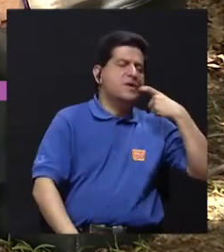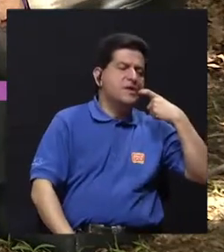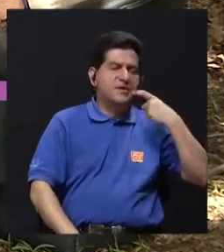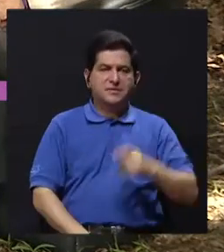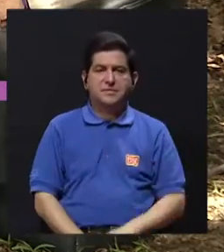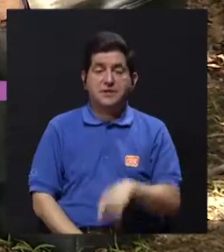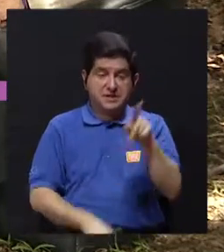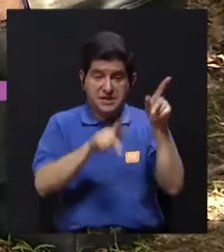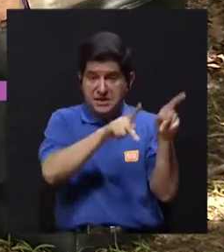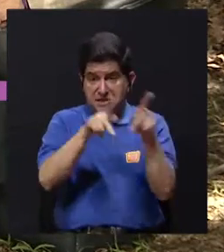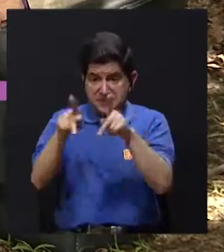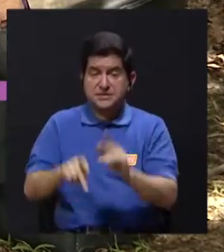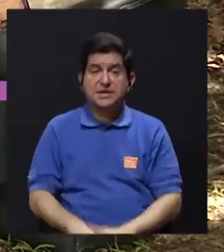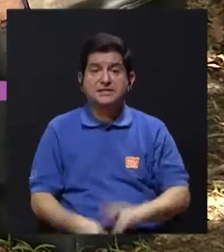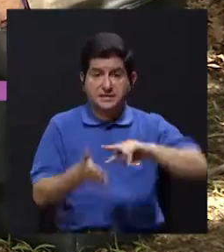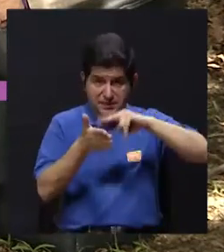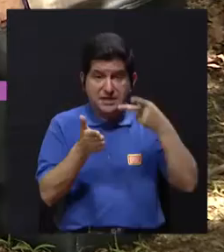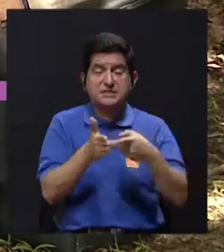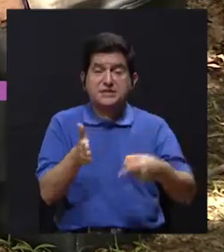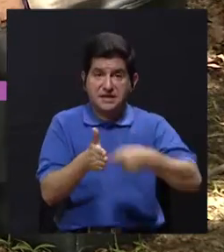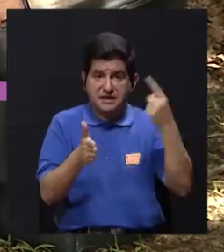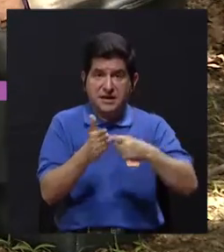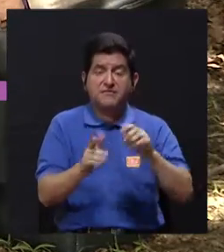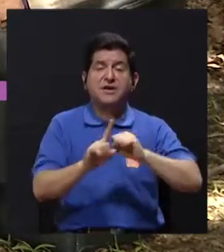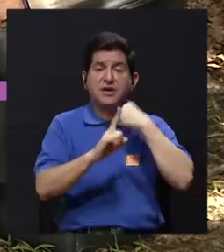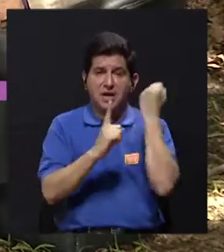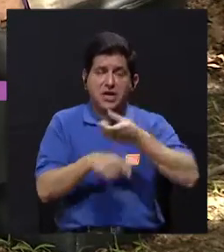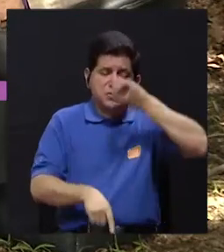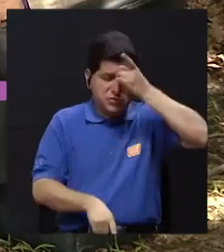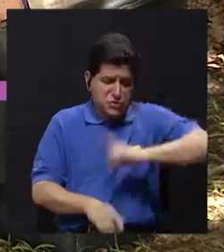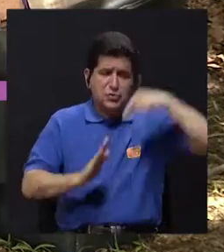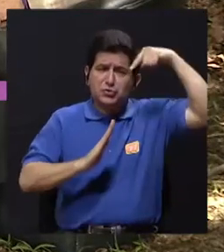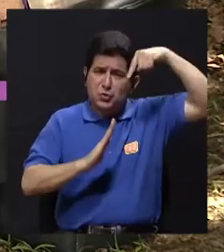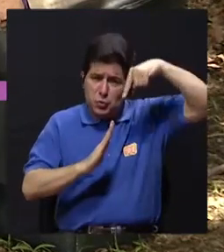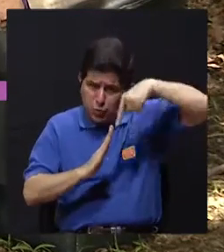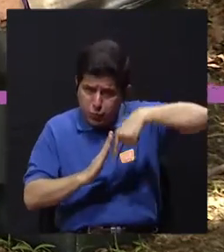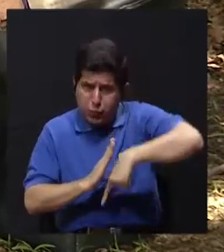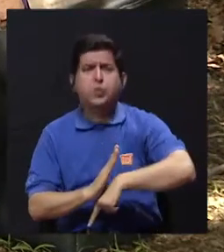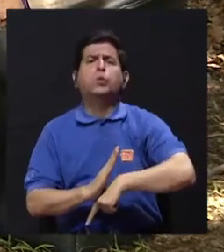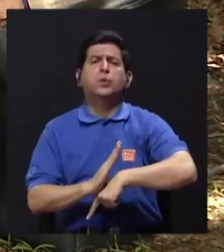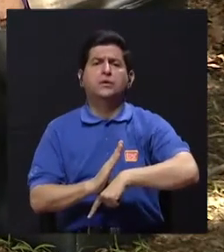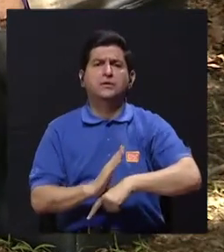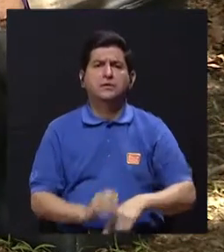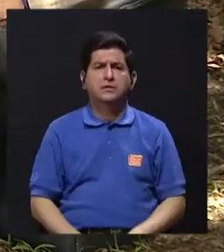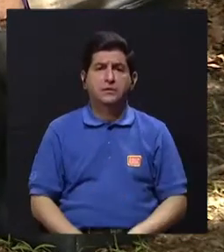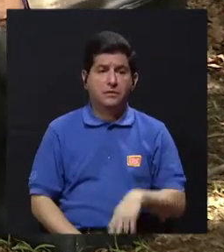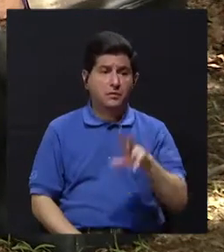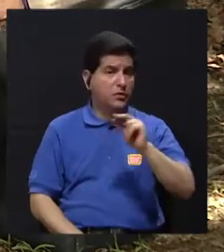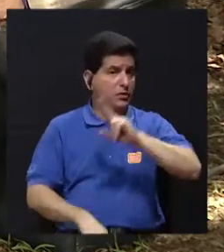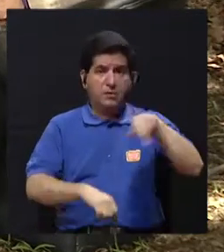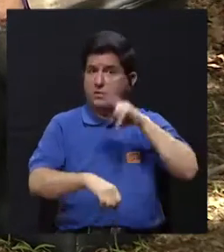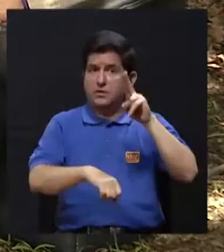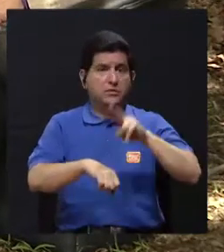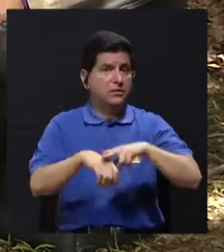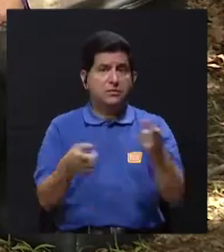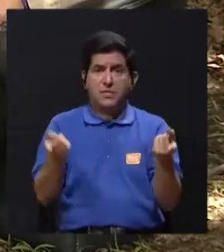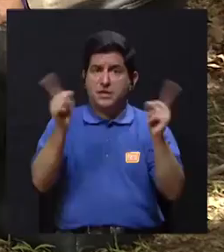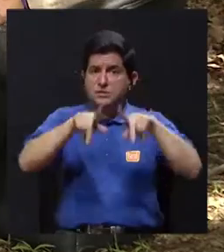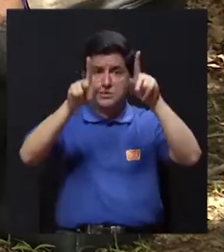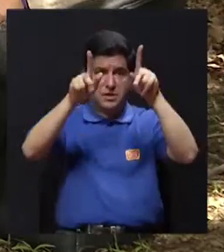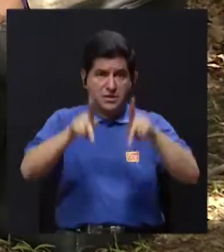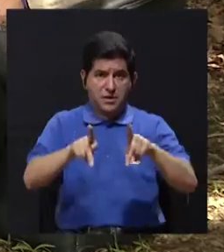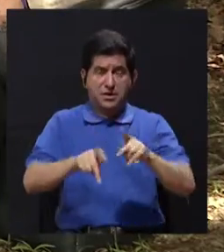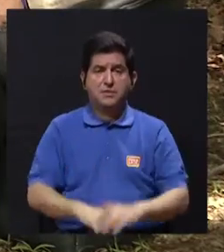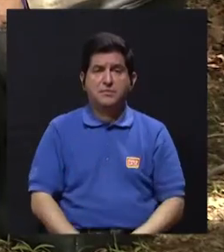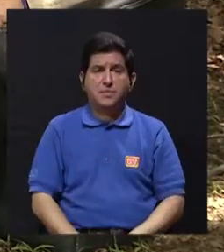de adicción en estas personas y eso genera muchas veces cuadros depresivos severos. Que eso no es algo normal que se